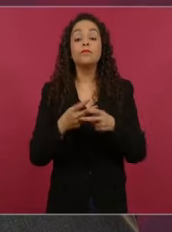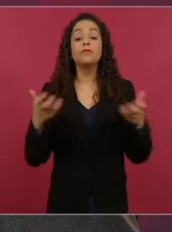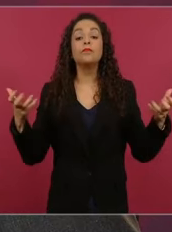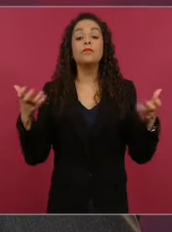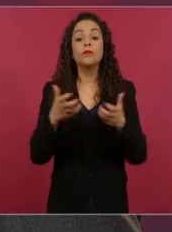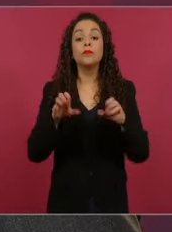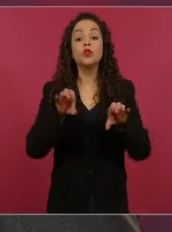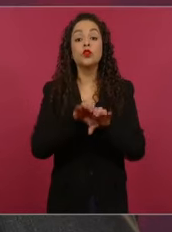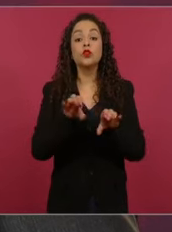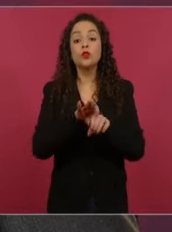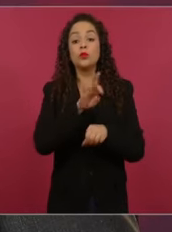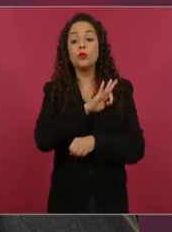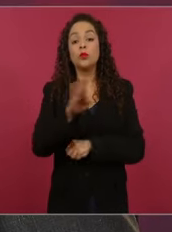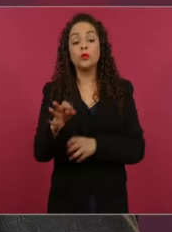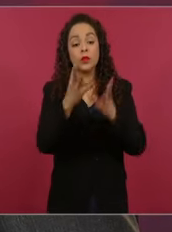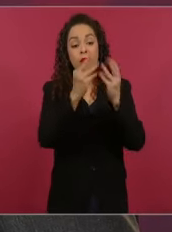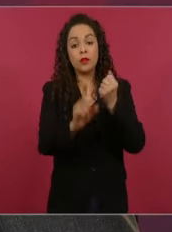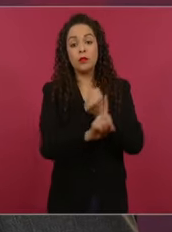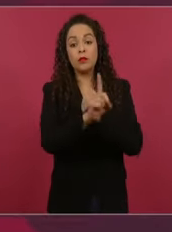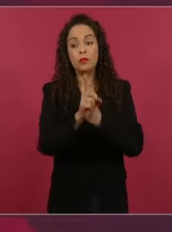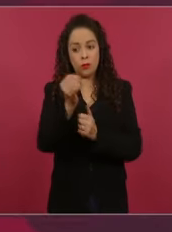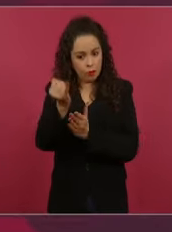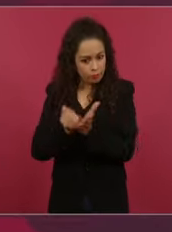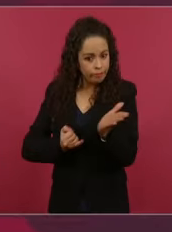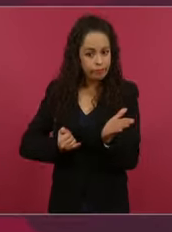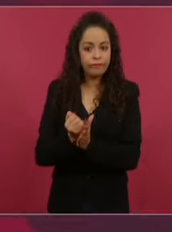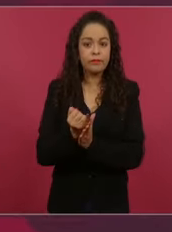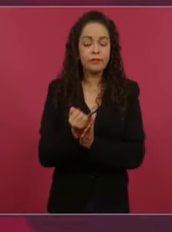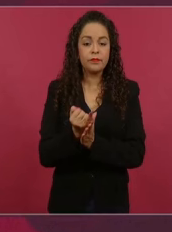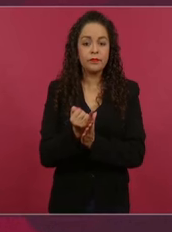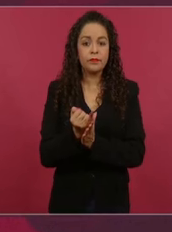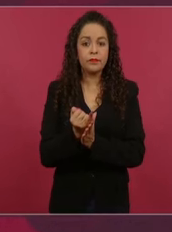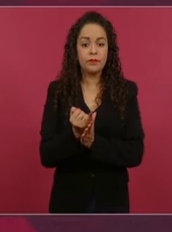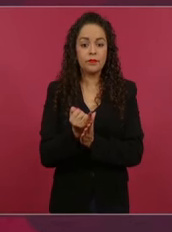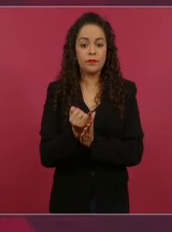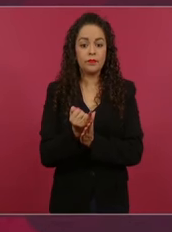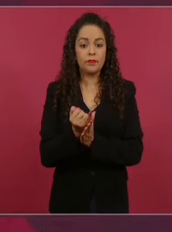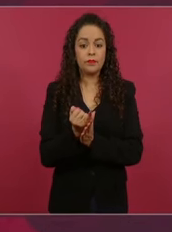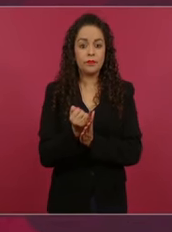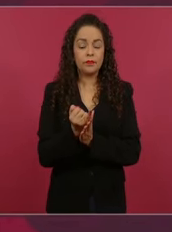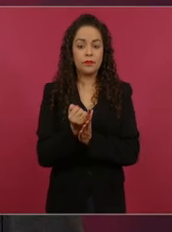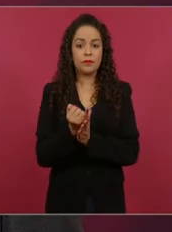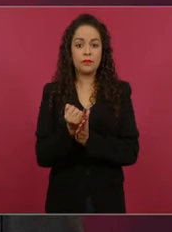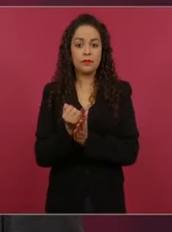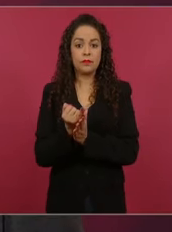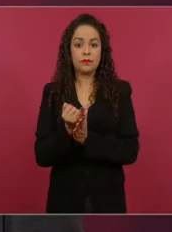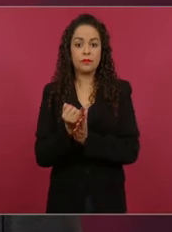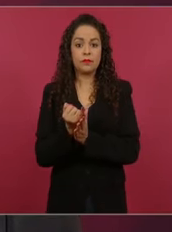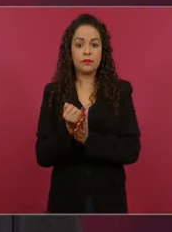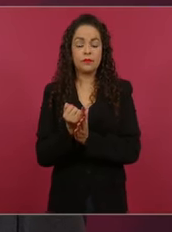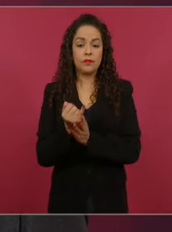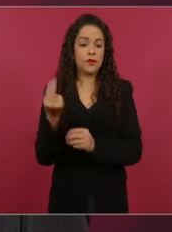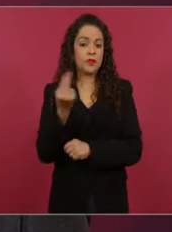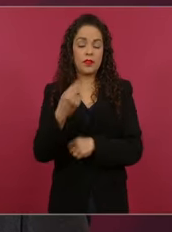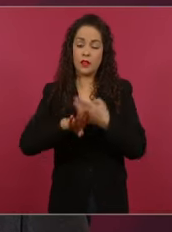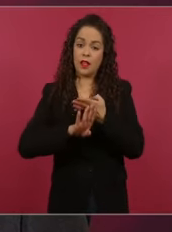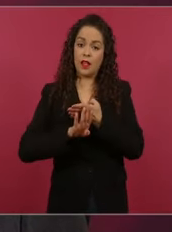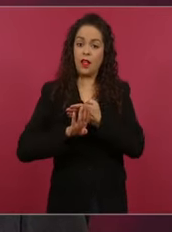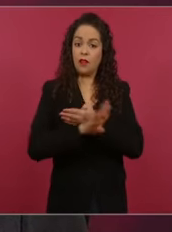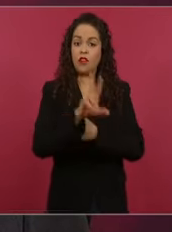solución pacífica y evitar la guerra